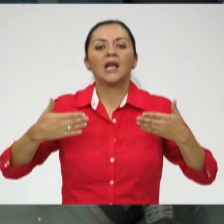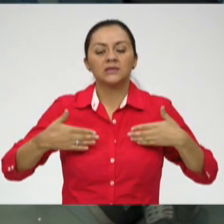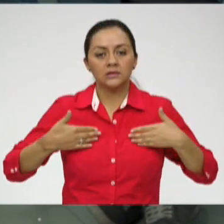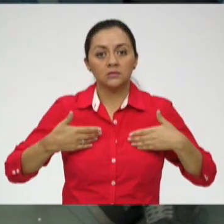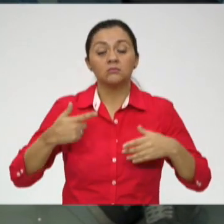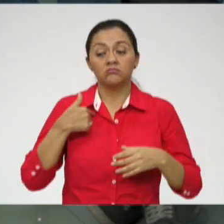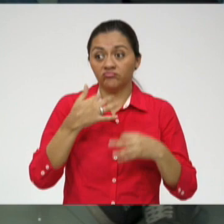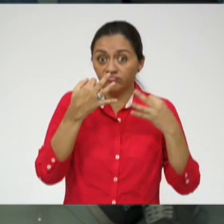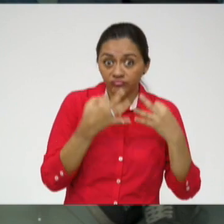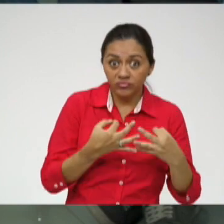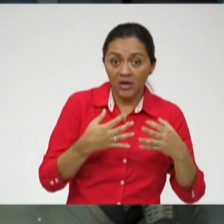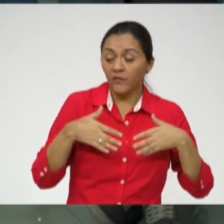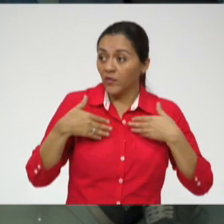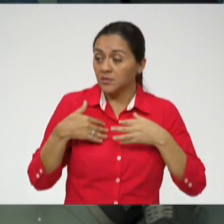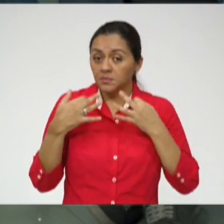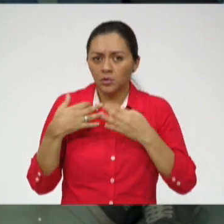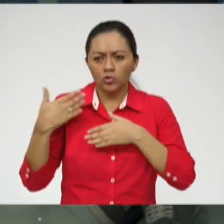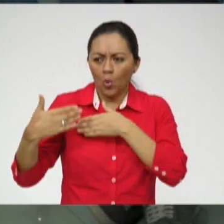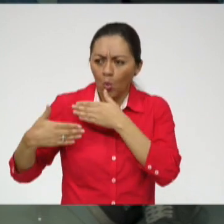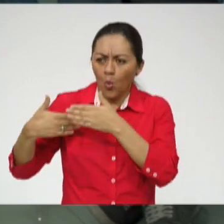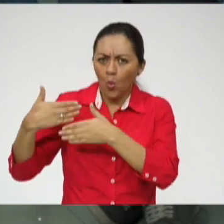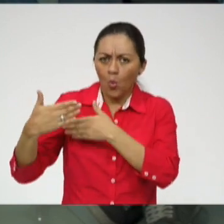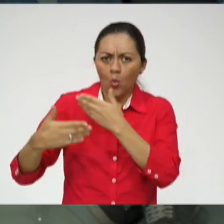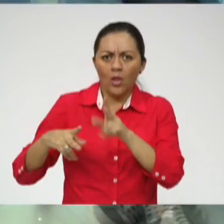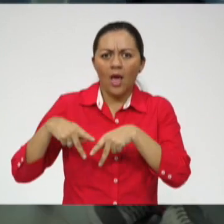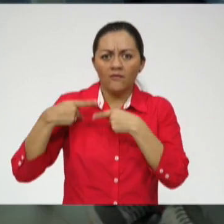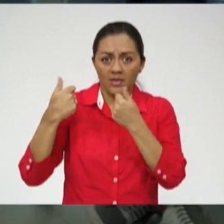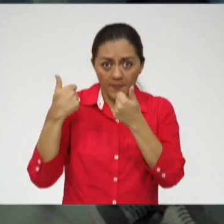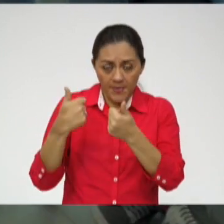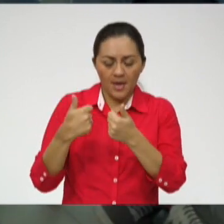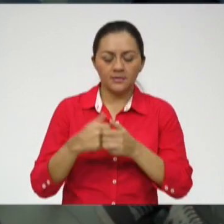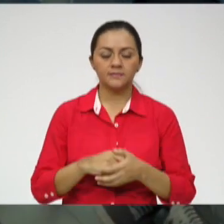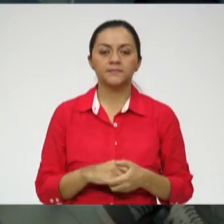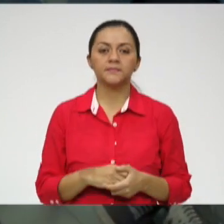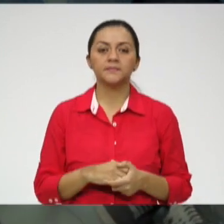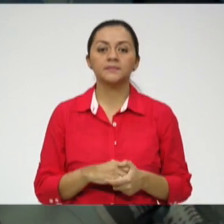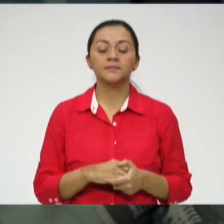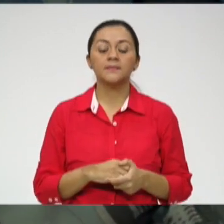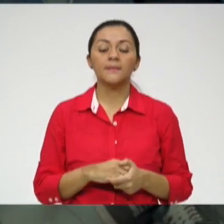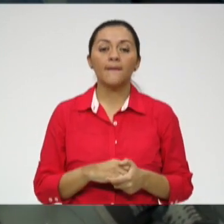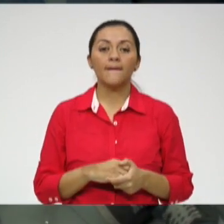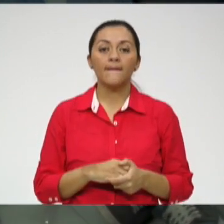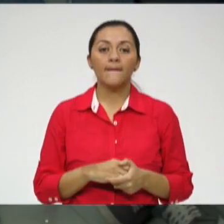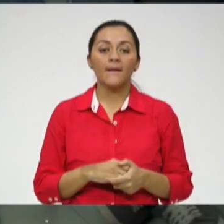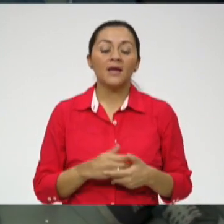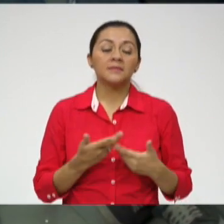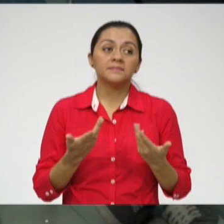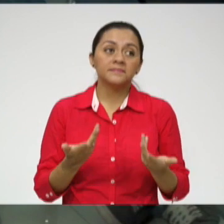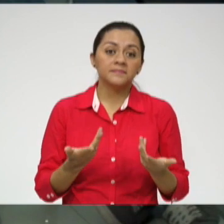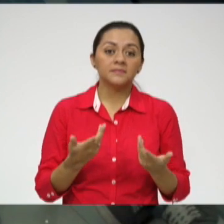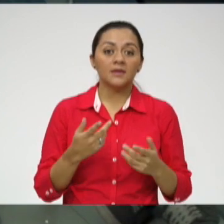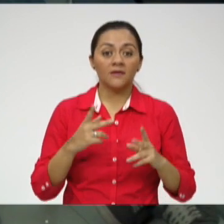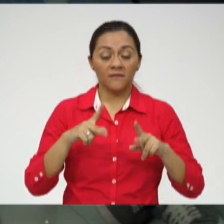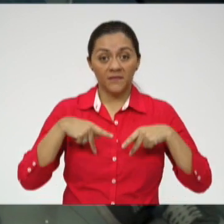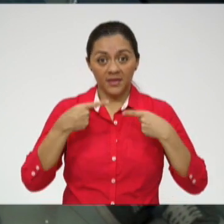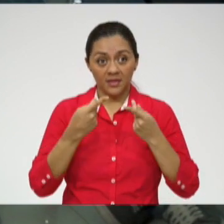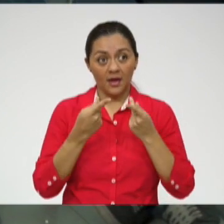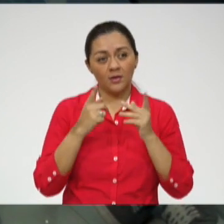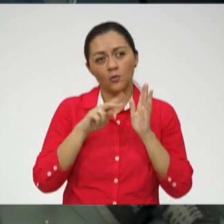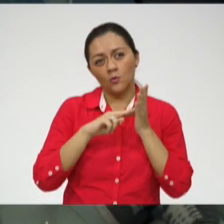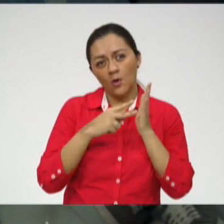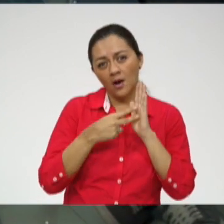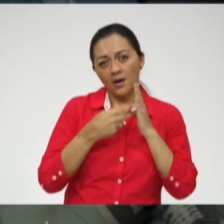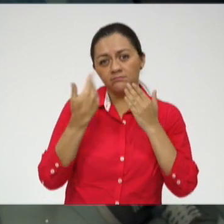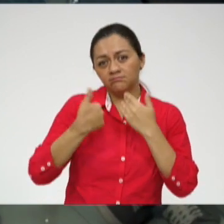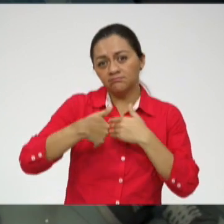Está conforme con todo lo que has hecho durante toda tu vida. Sin un proyecto de vida, tú vas a ir de un lado para otro y al final va